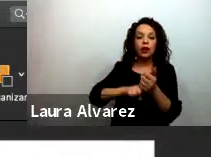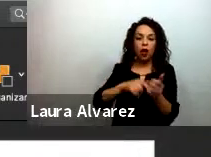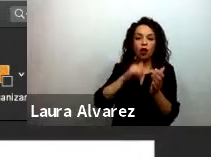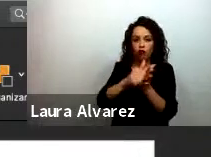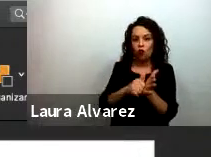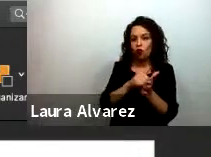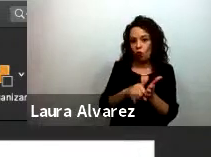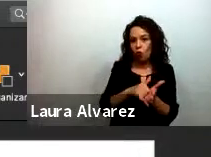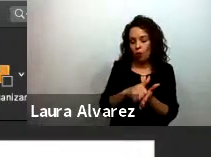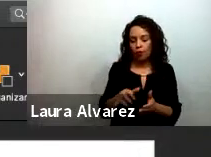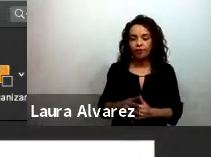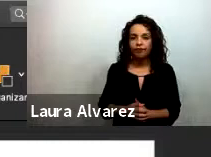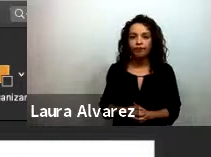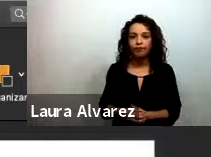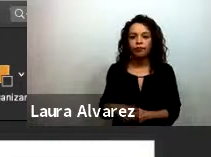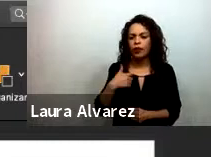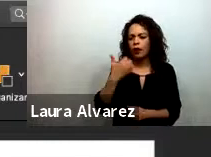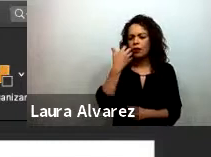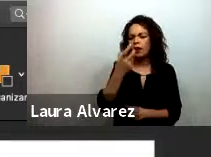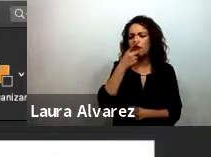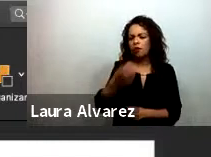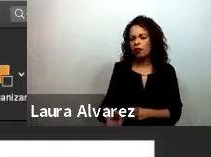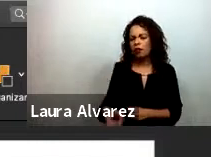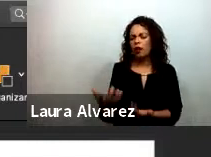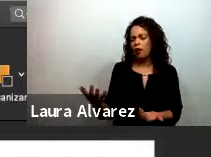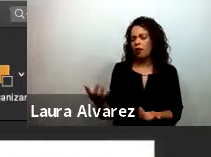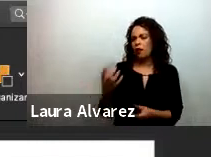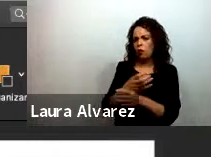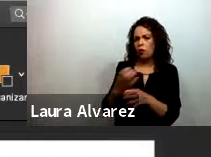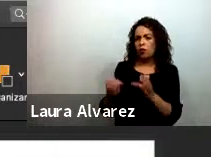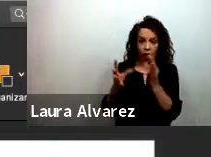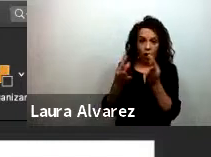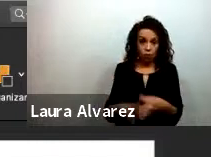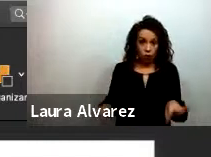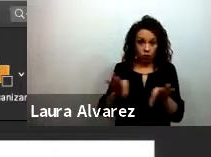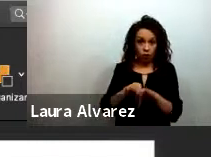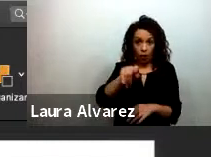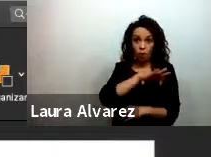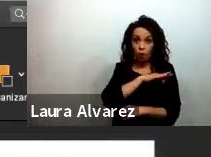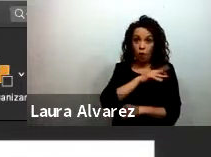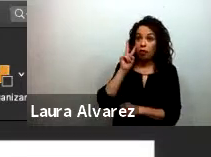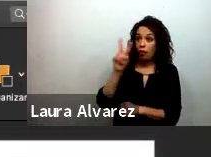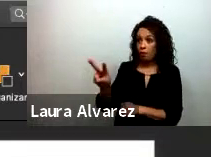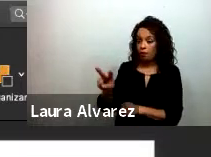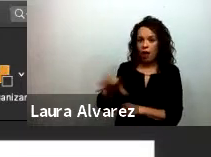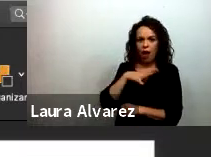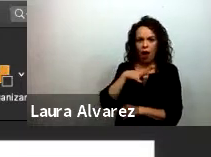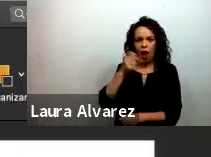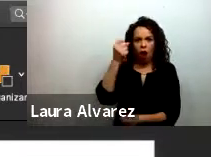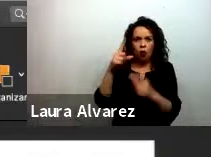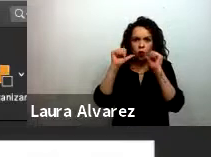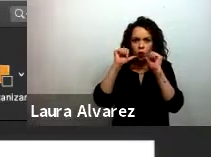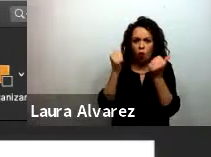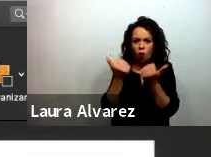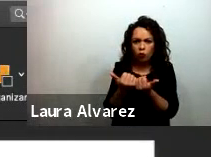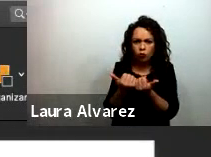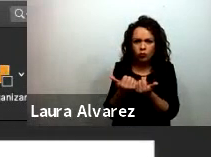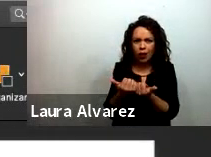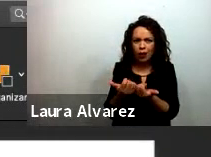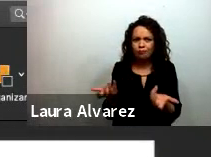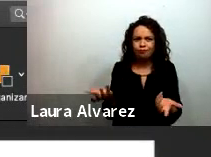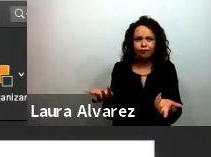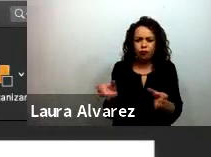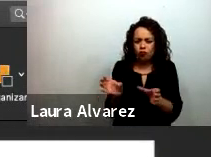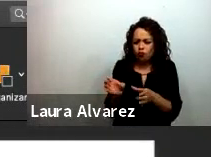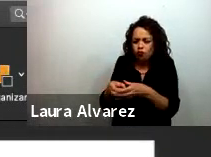esfuerzo quiero destacar aquí algo muy importante como pueden ver hay organizaciones chiquititas de corte comunitario hay